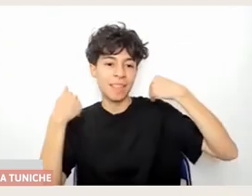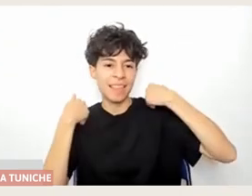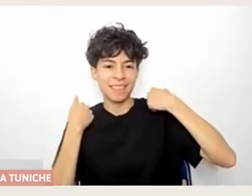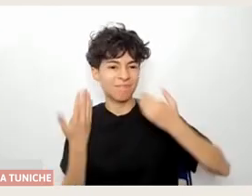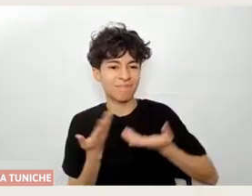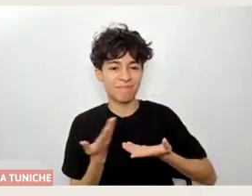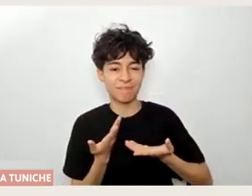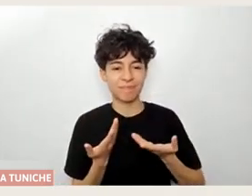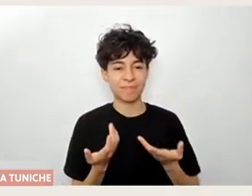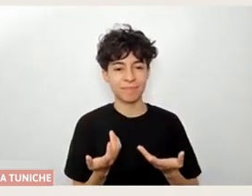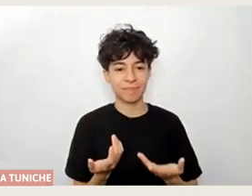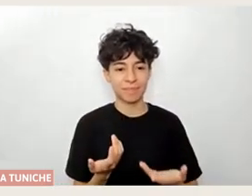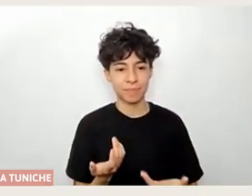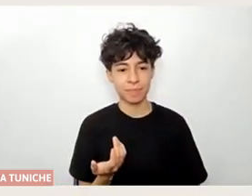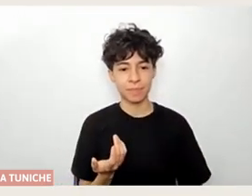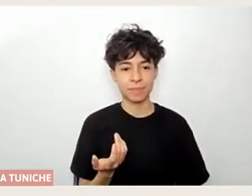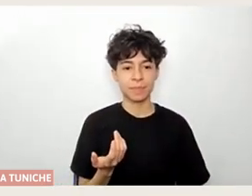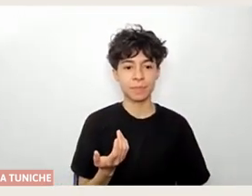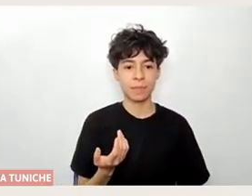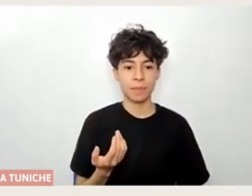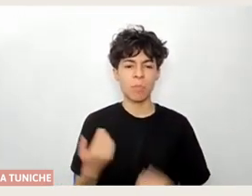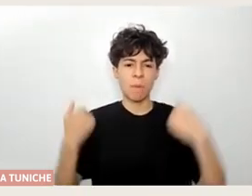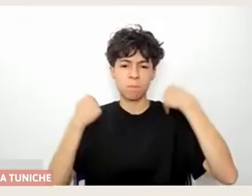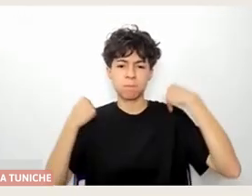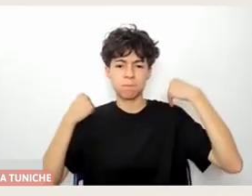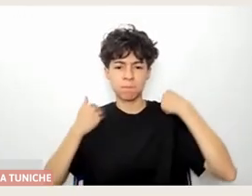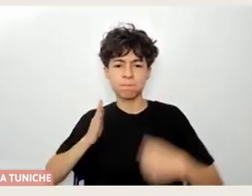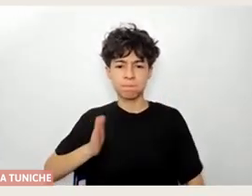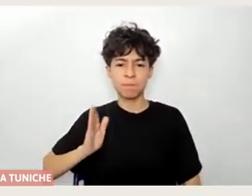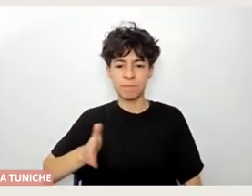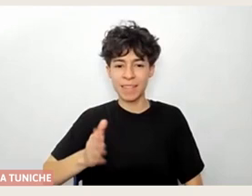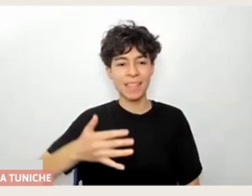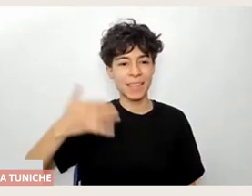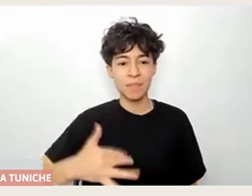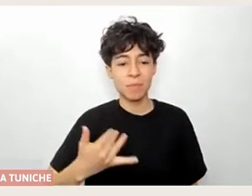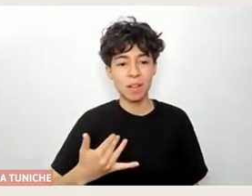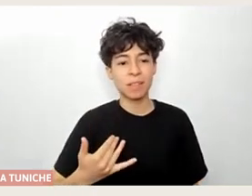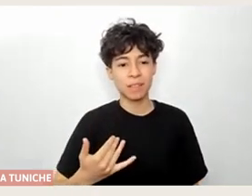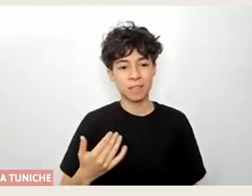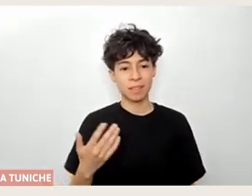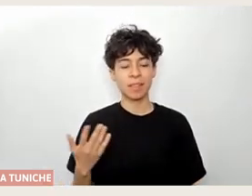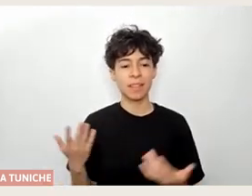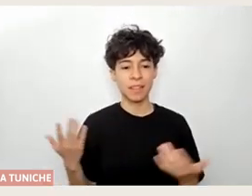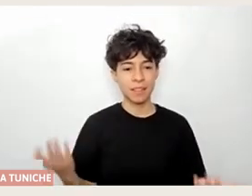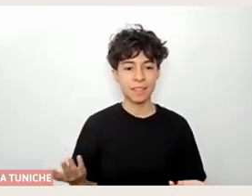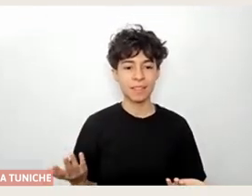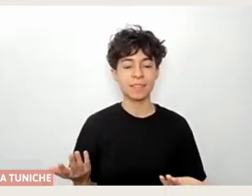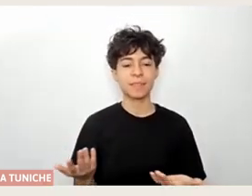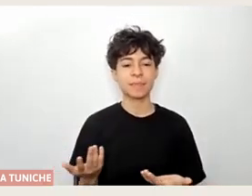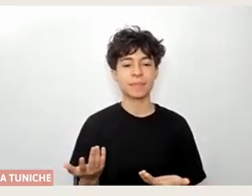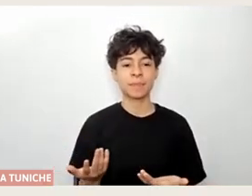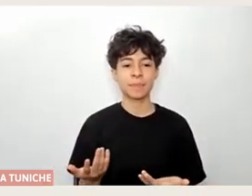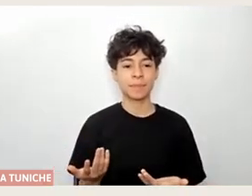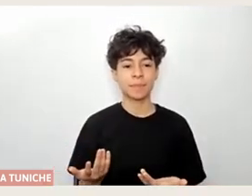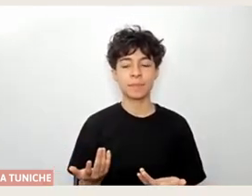es importante seguir en práctica, ¿no? No dejar de hacer y en este sentido también